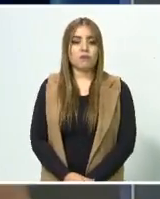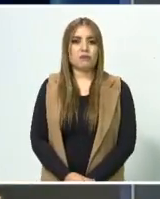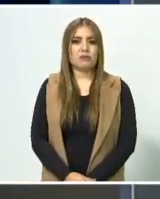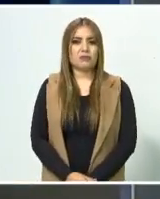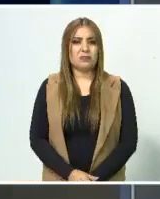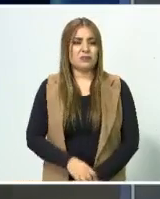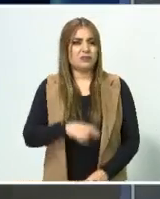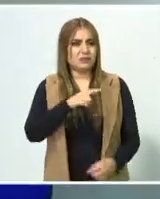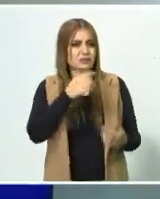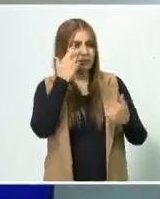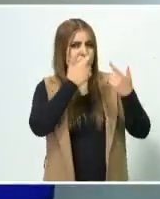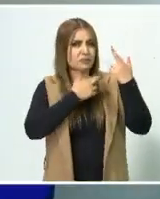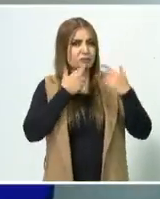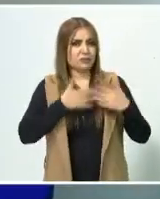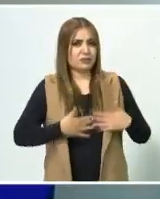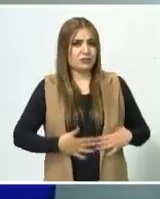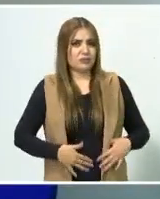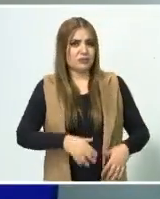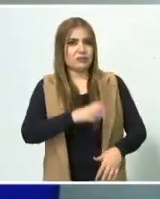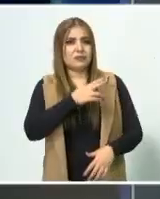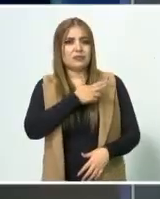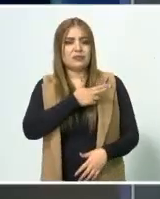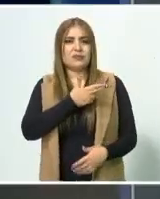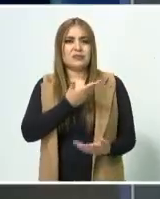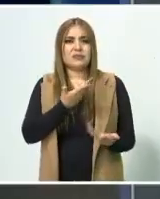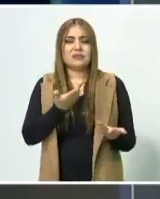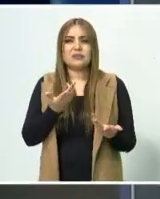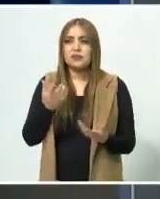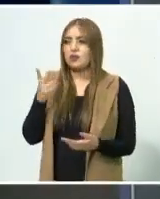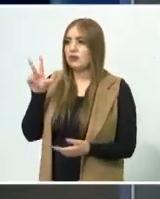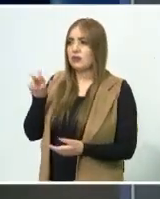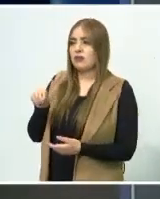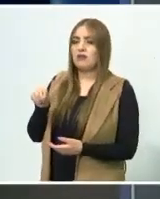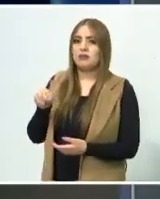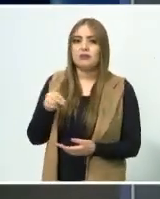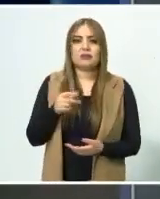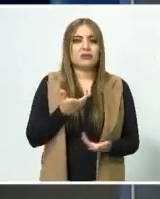revisando periódicamente las heridas que tienen? No, hombre, pero es que sí.